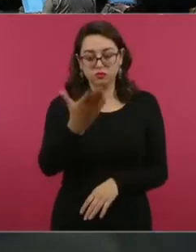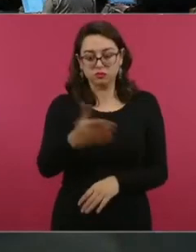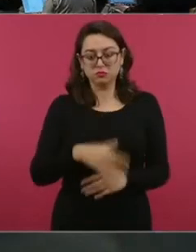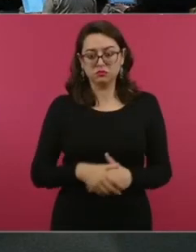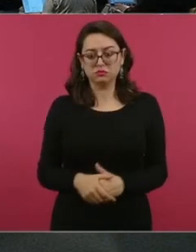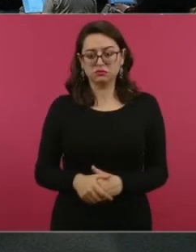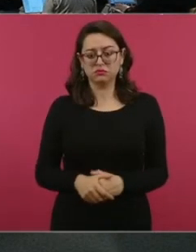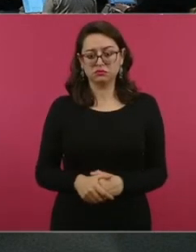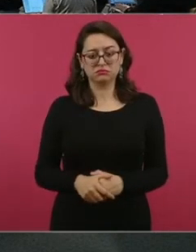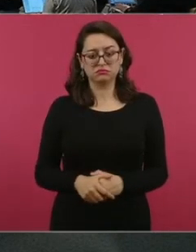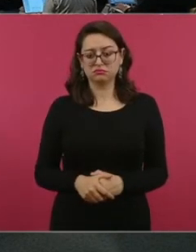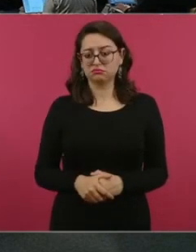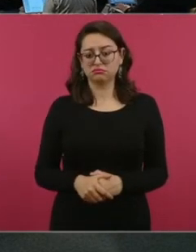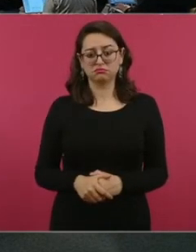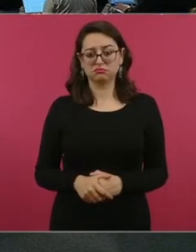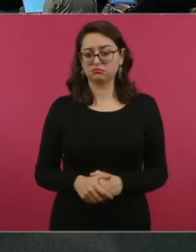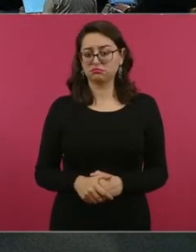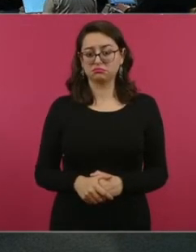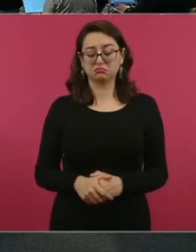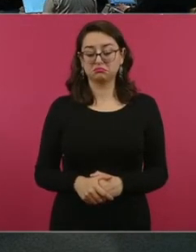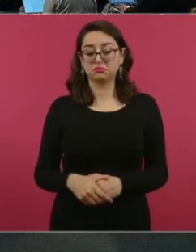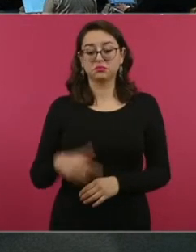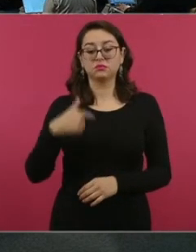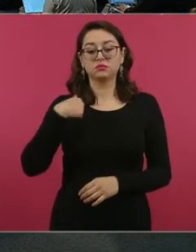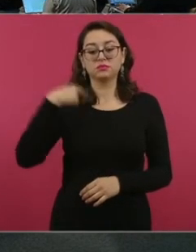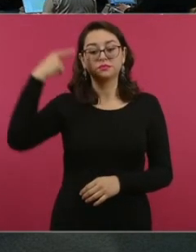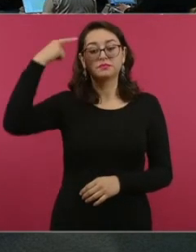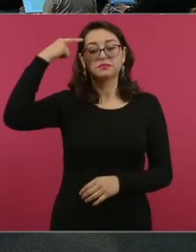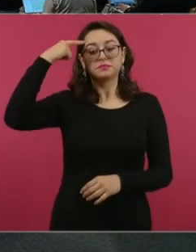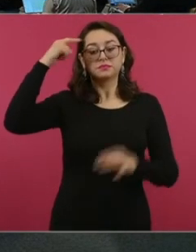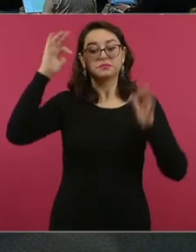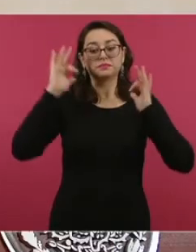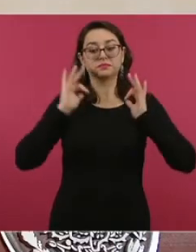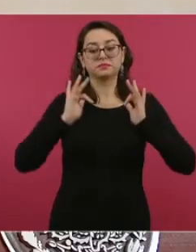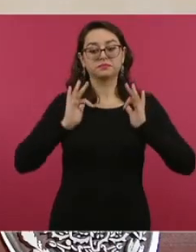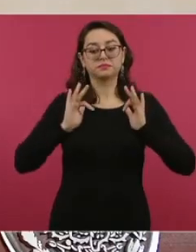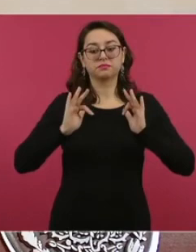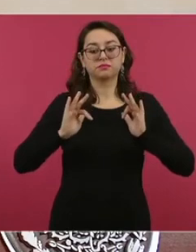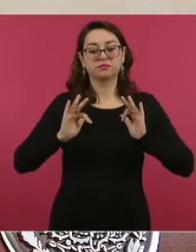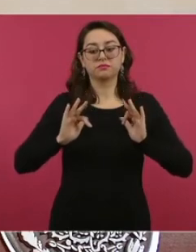No, tengo mi conciencia tranquila y